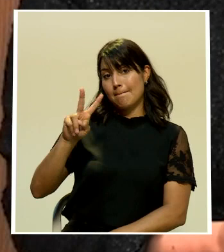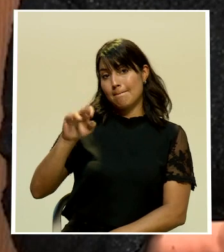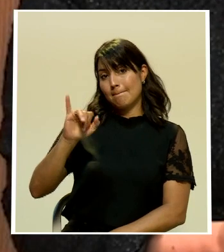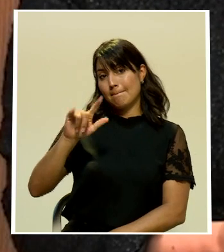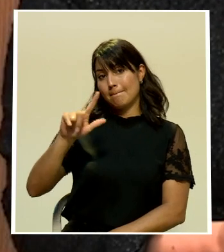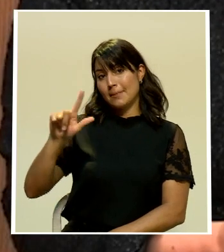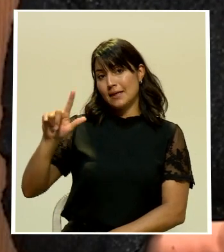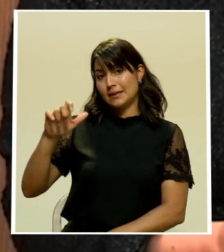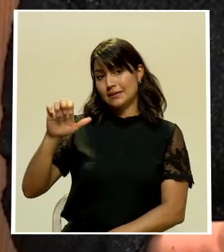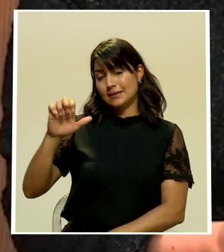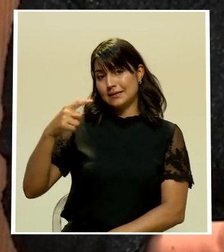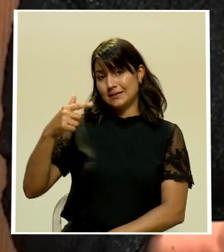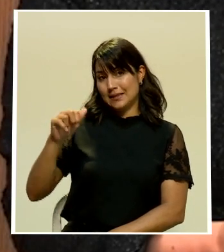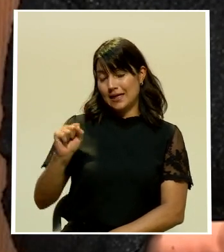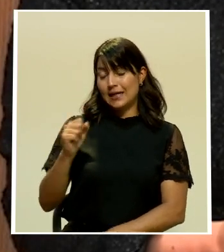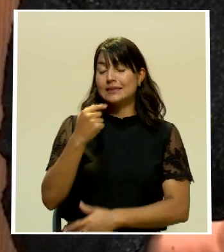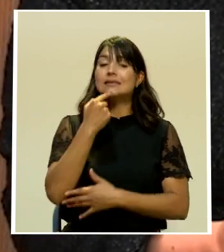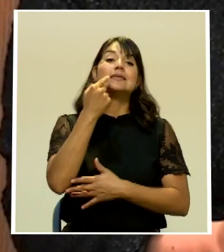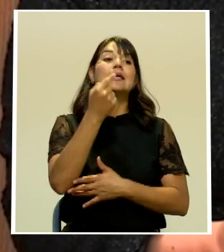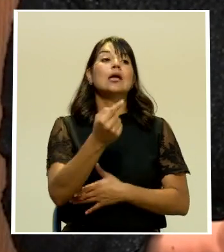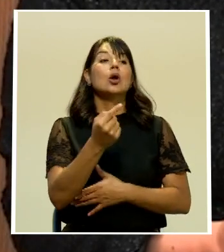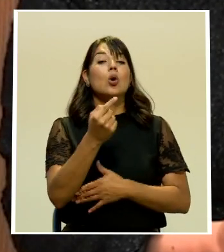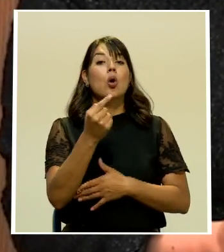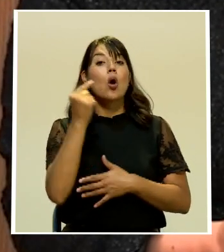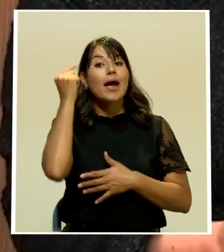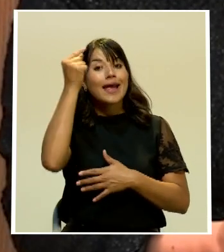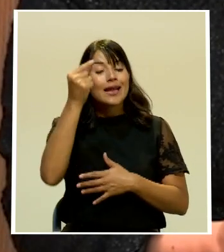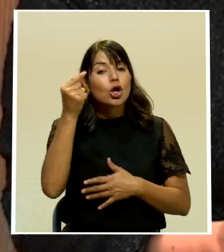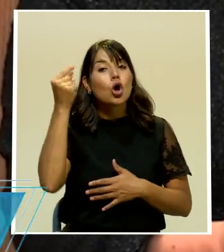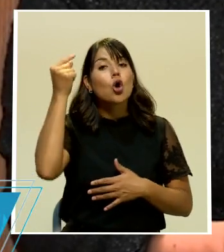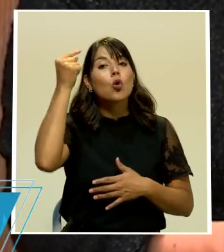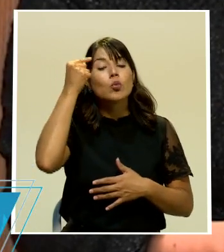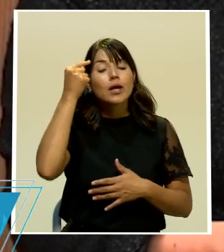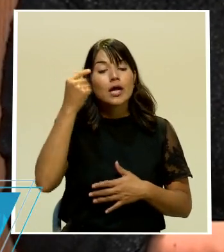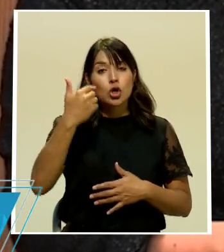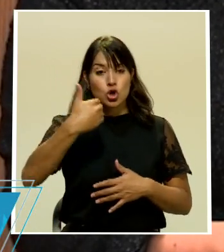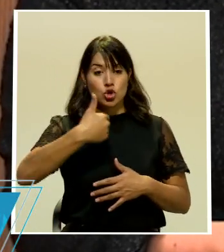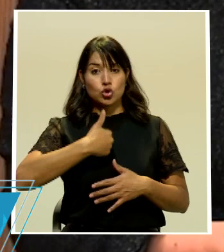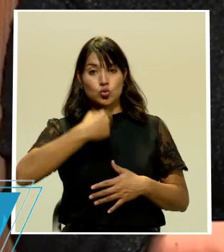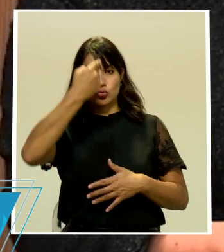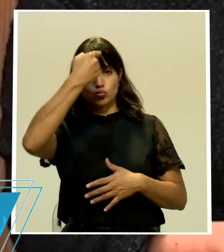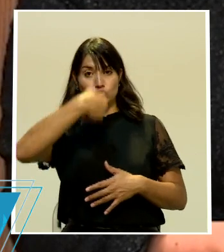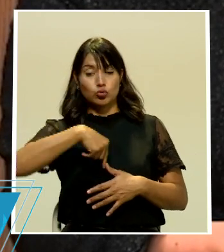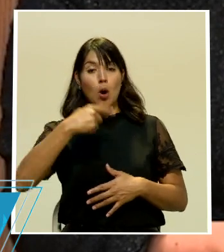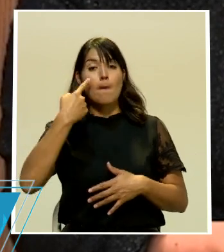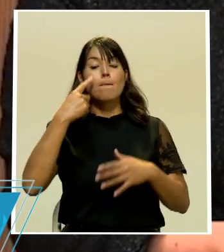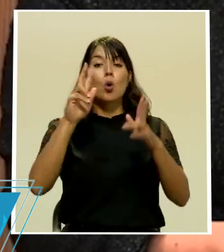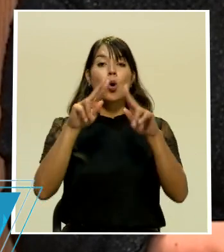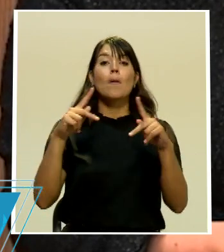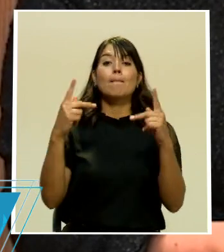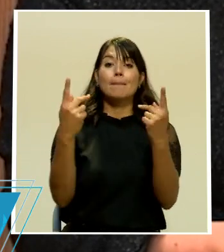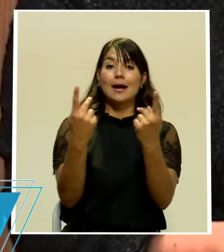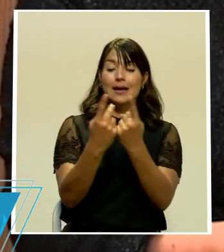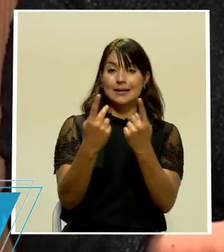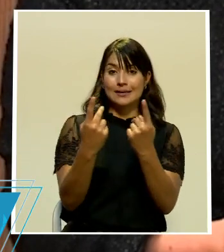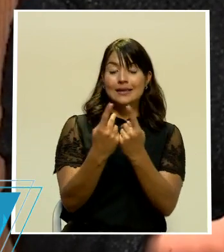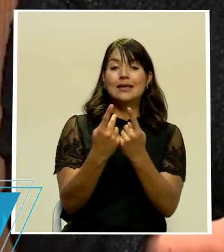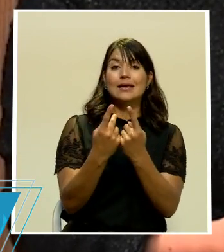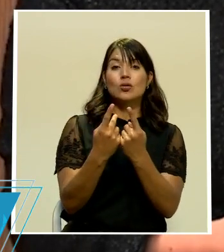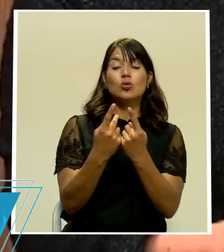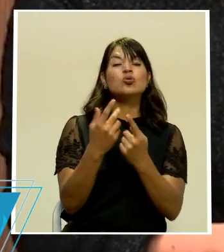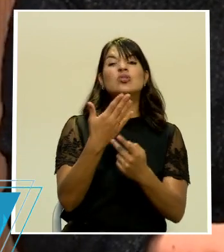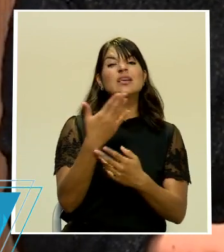el anuncio al cual el gobierno se vio obligado por las fracciones legislativas de oposición de